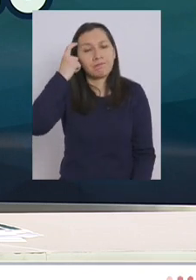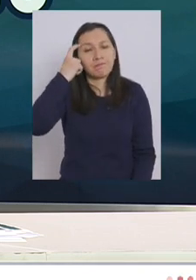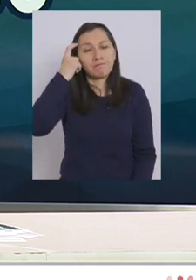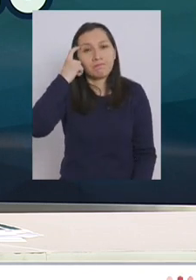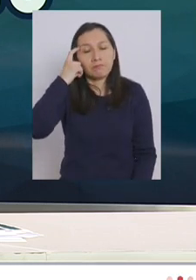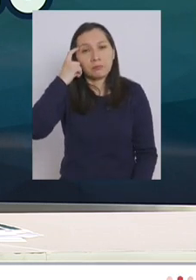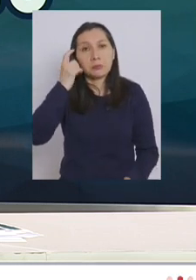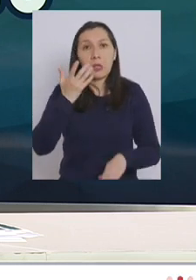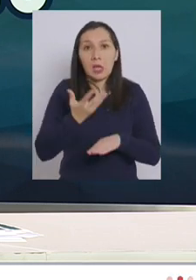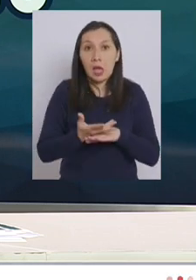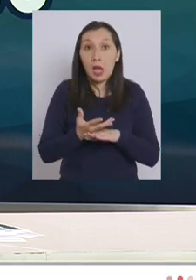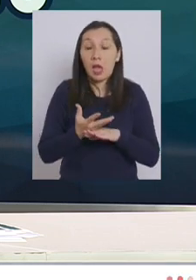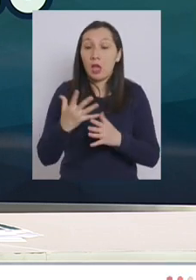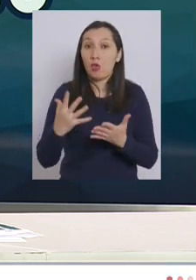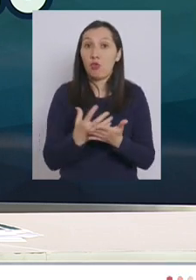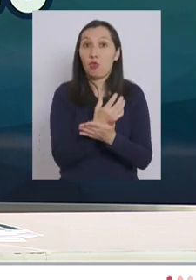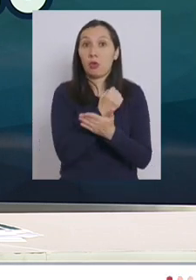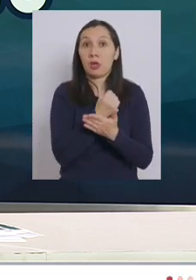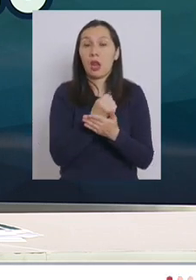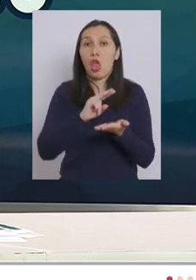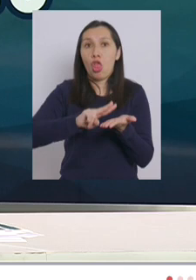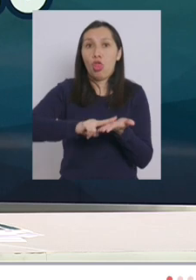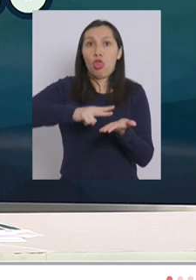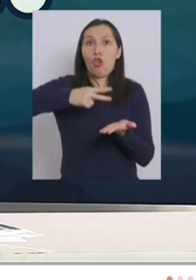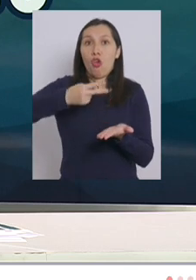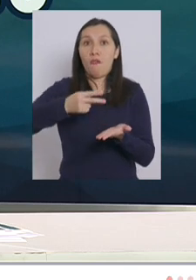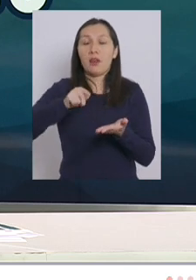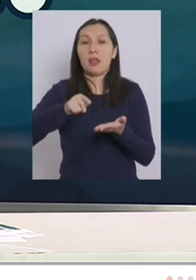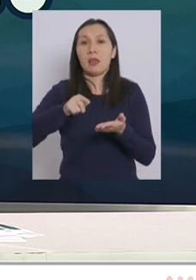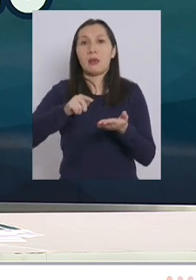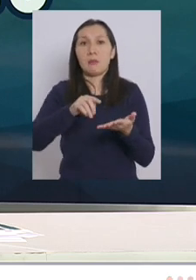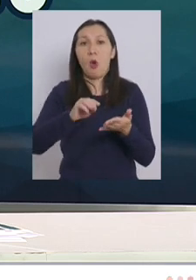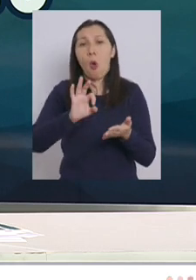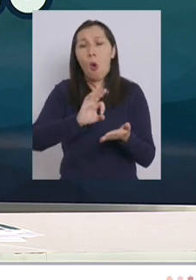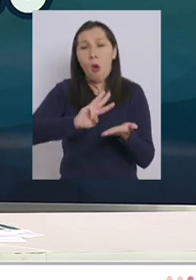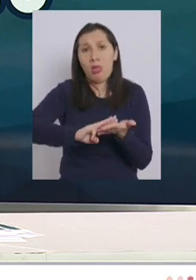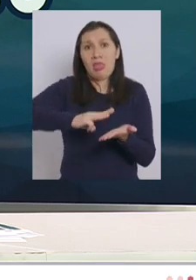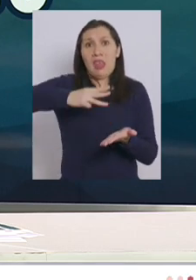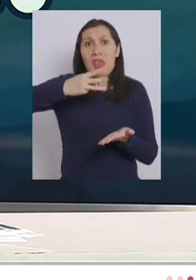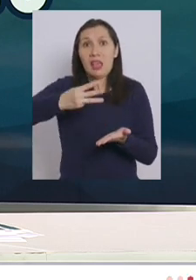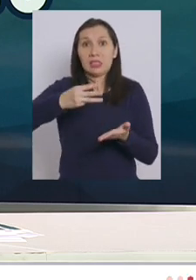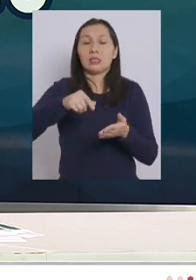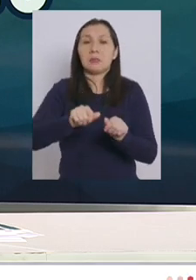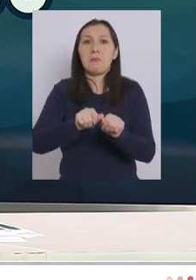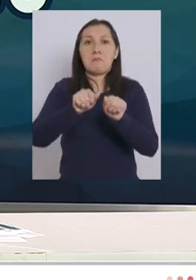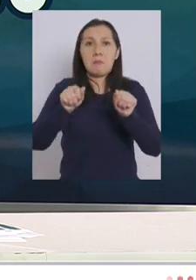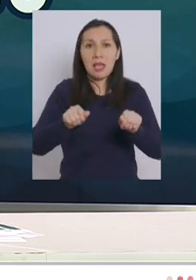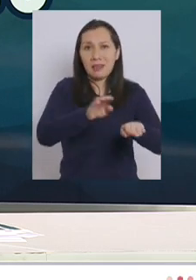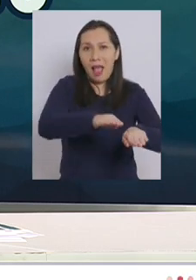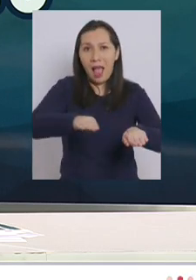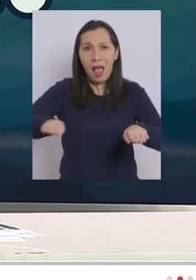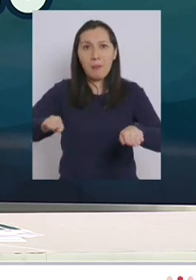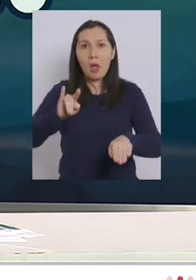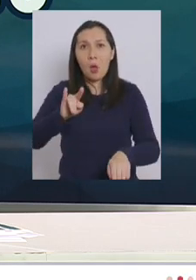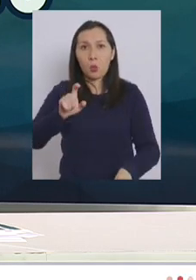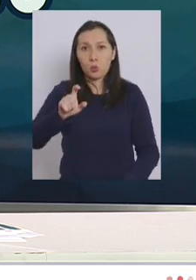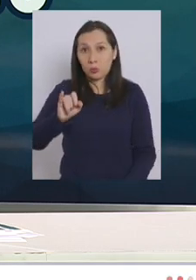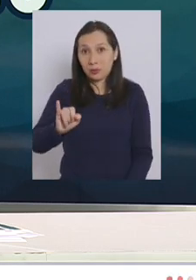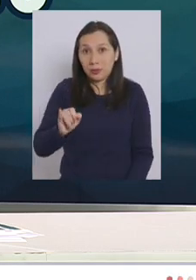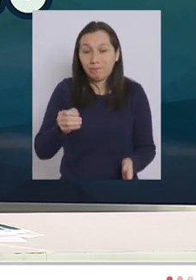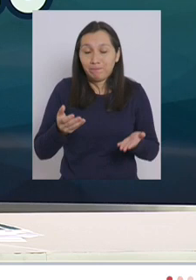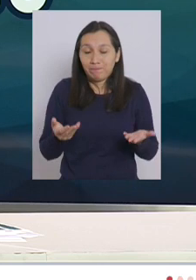que íbamos a alcanzar a duplicar menos a triplicar nuestra capacidad de camas de cuidados intensivos.